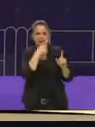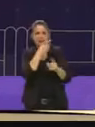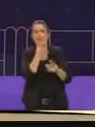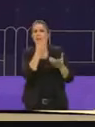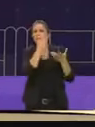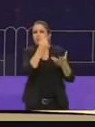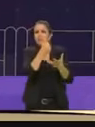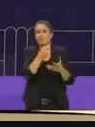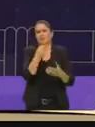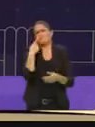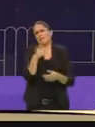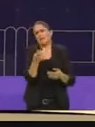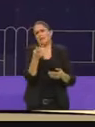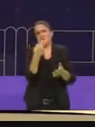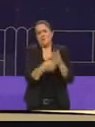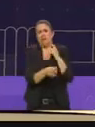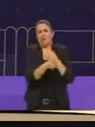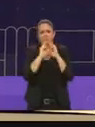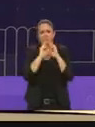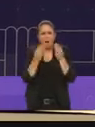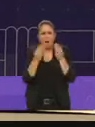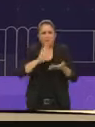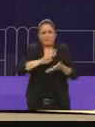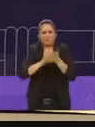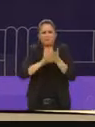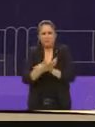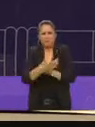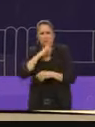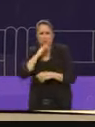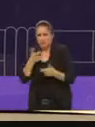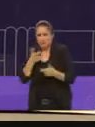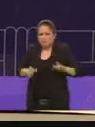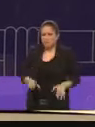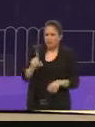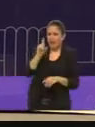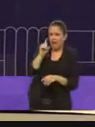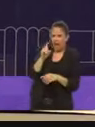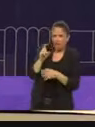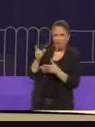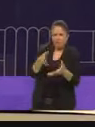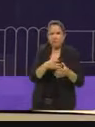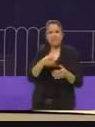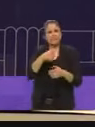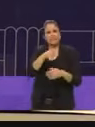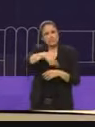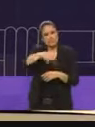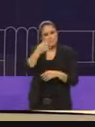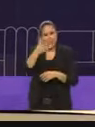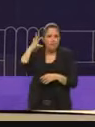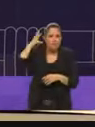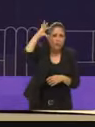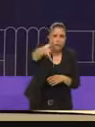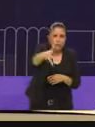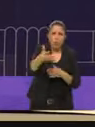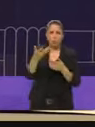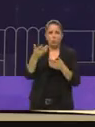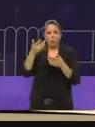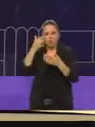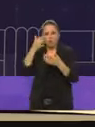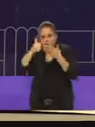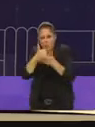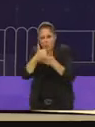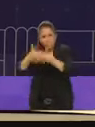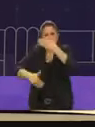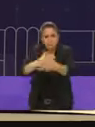quitemos el crimen organizado tenemos que pensar en una ciudad con futuro una ciudad que le arrebataron el